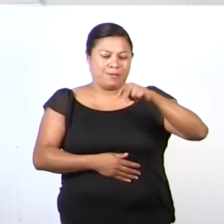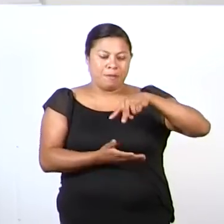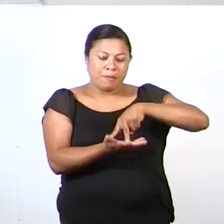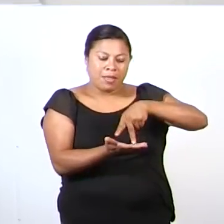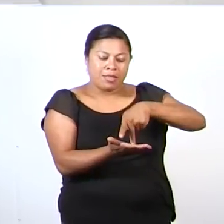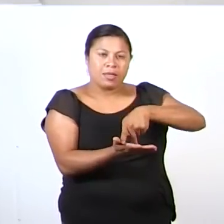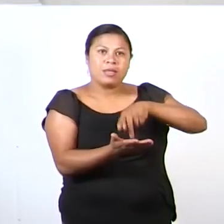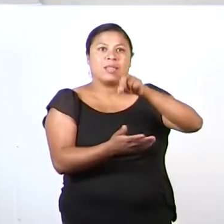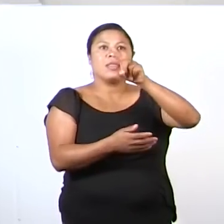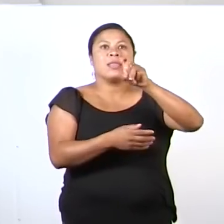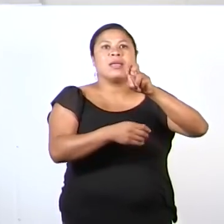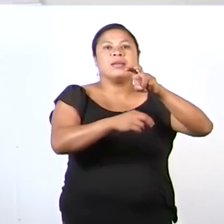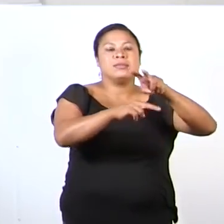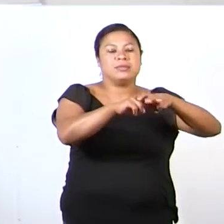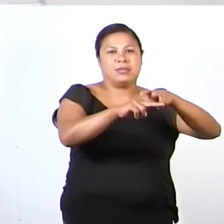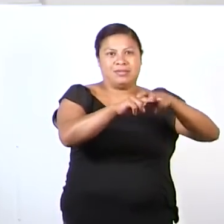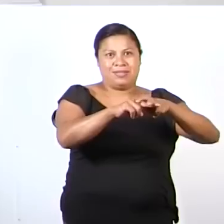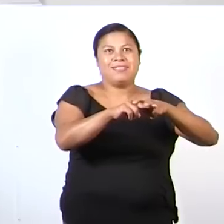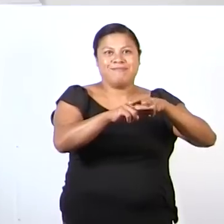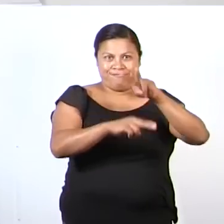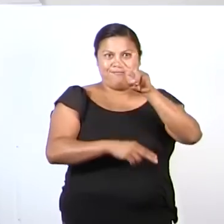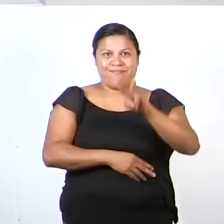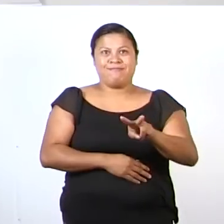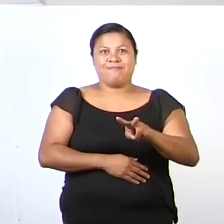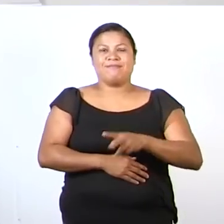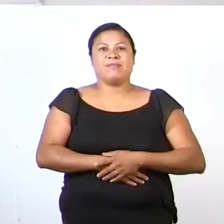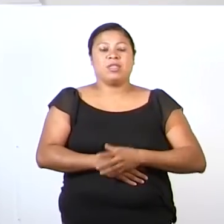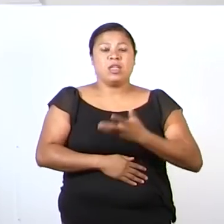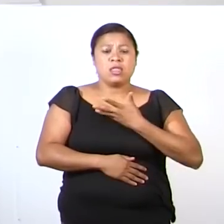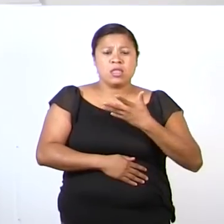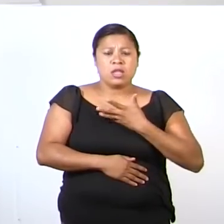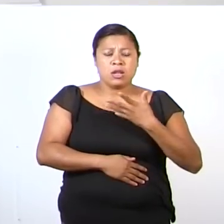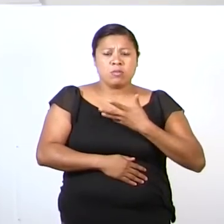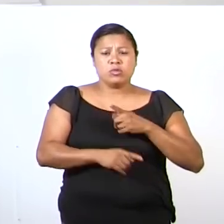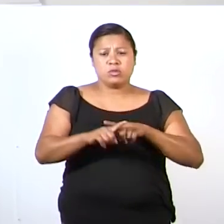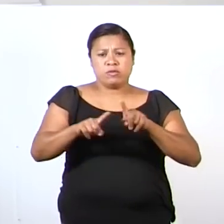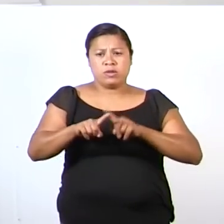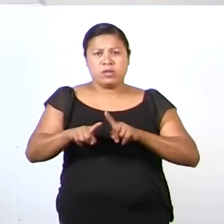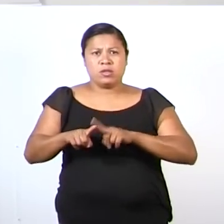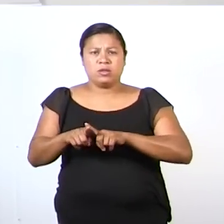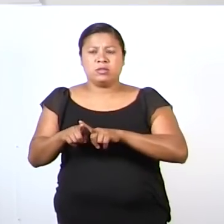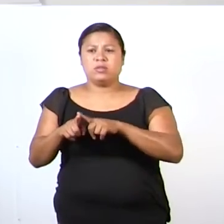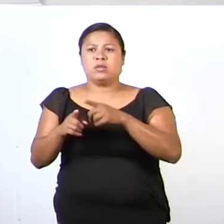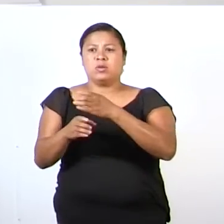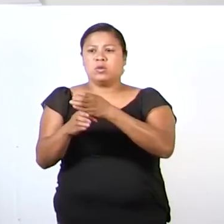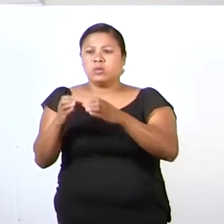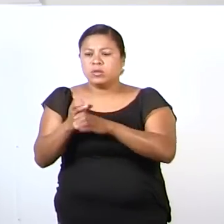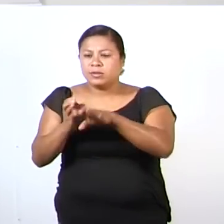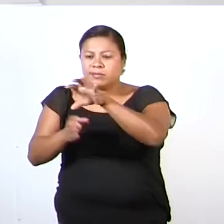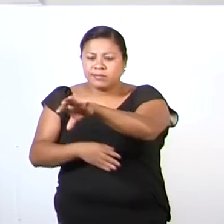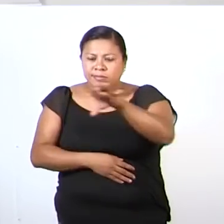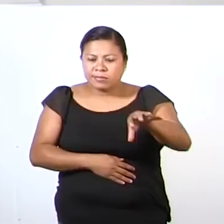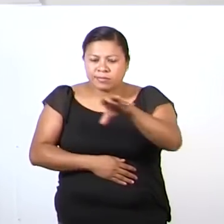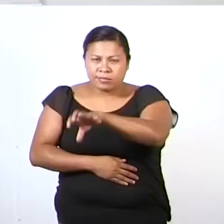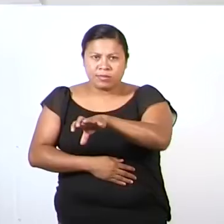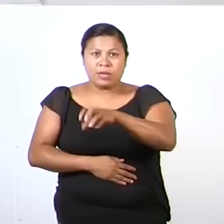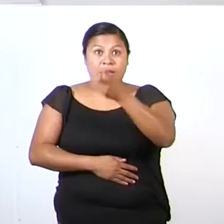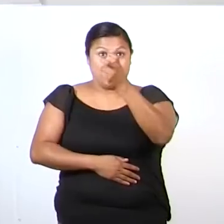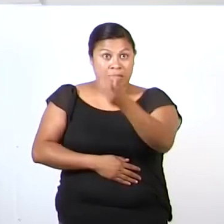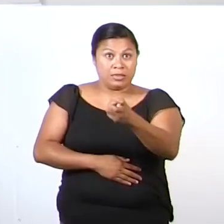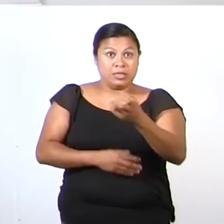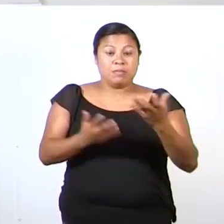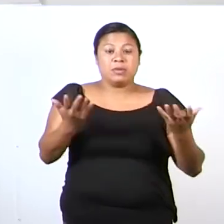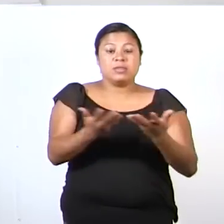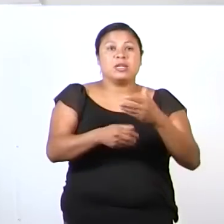de sillas, ¿verdad? Tenemos una colección y vemos que esa colección va a formar un número